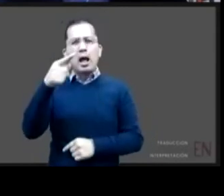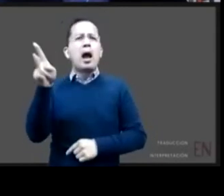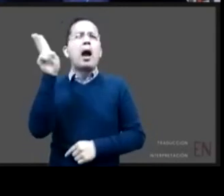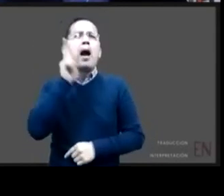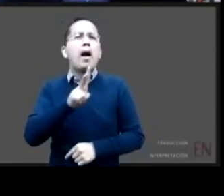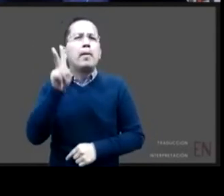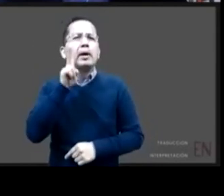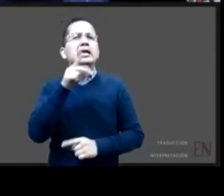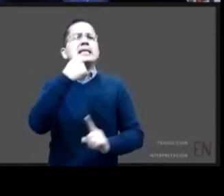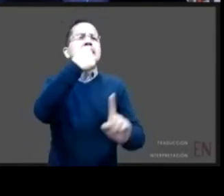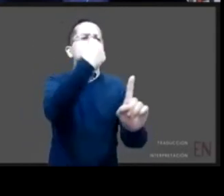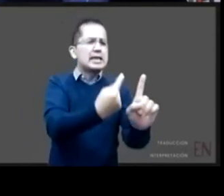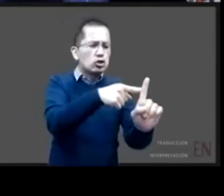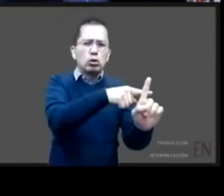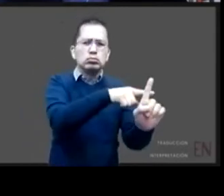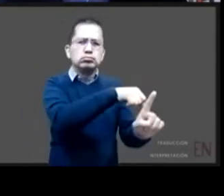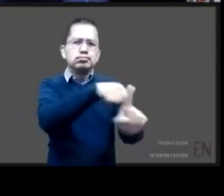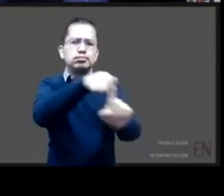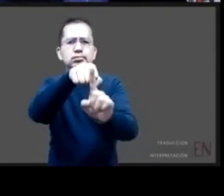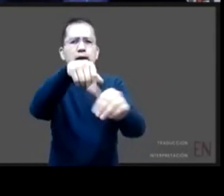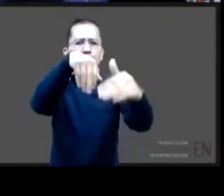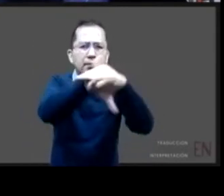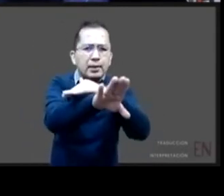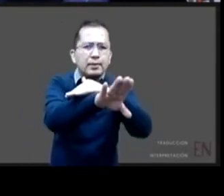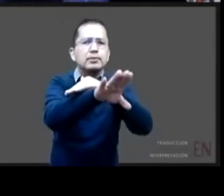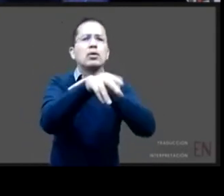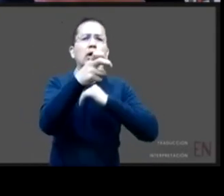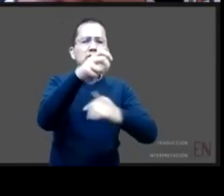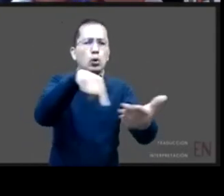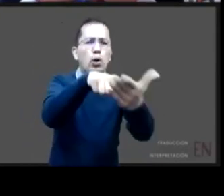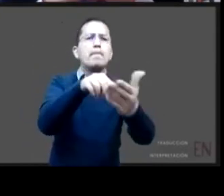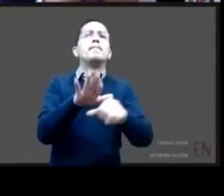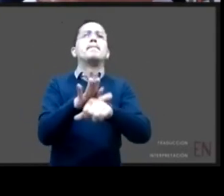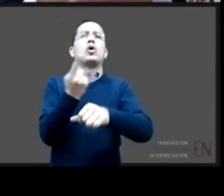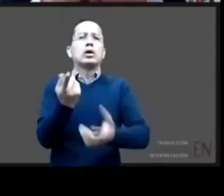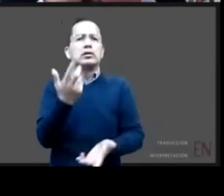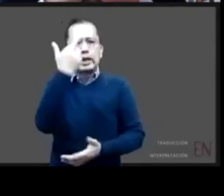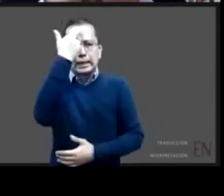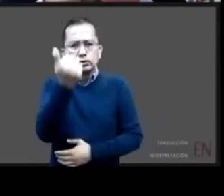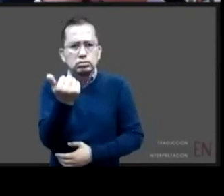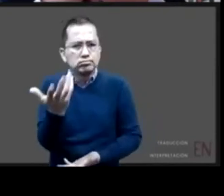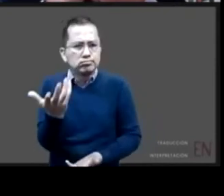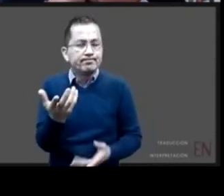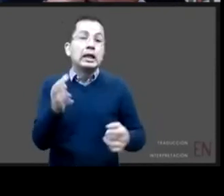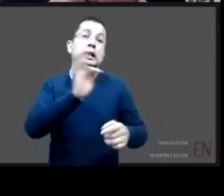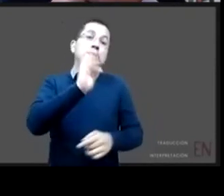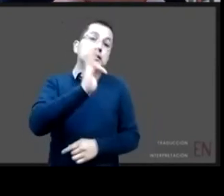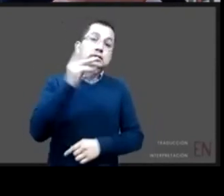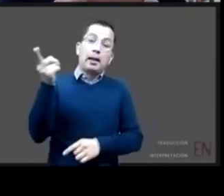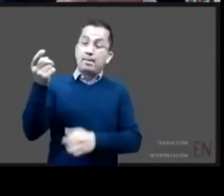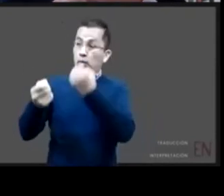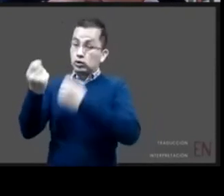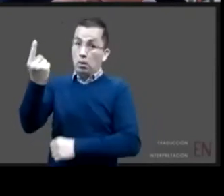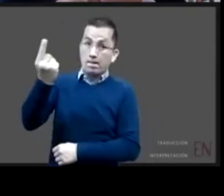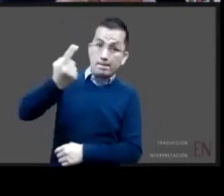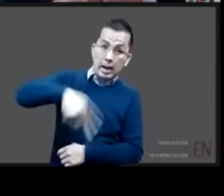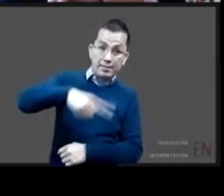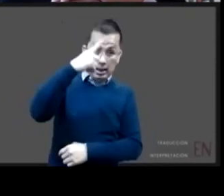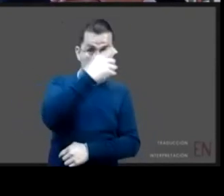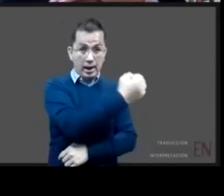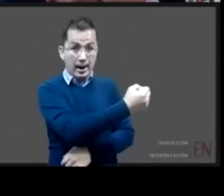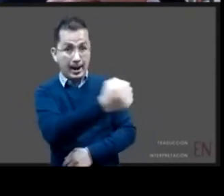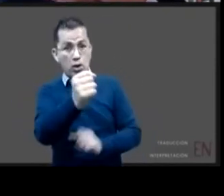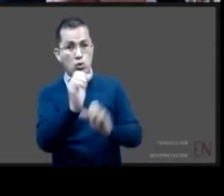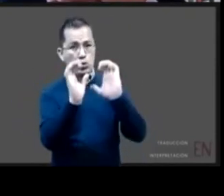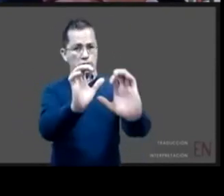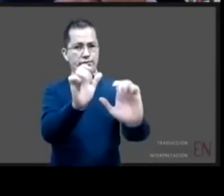cual ingresaron los niños al centro de asistencia social si fue a través de una medida de protección si fue a través de una disposición por